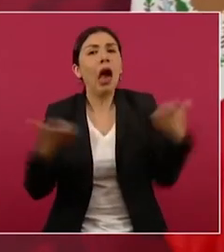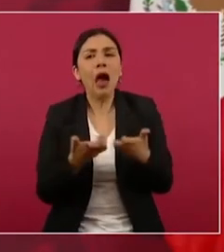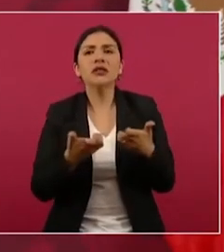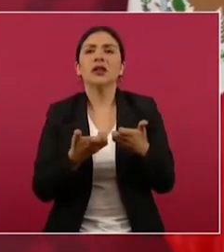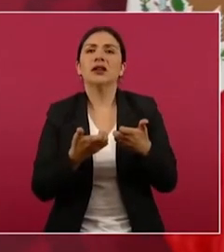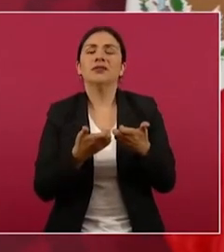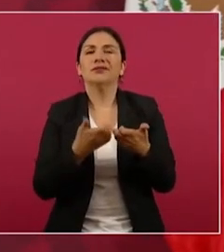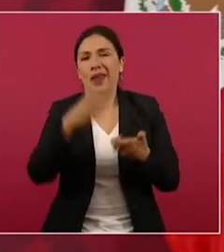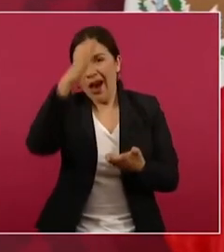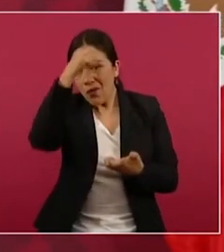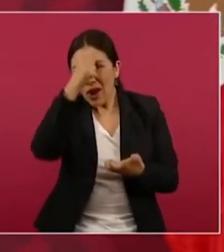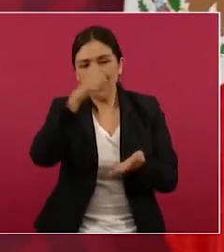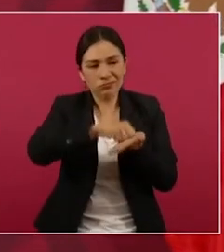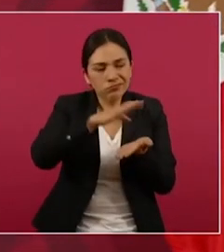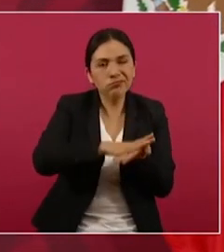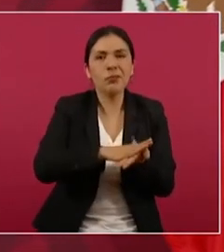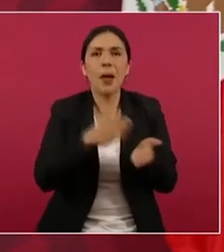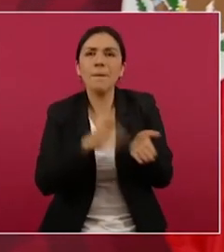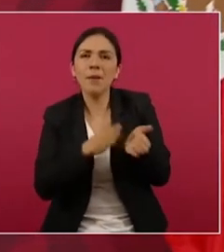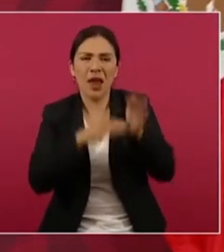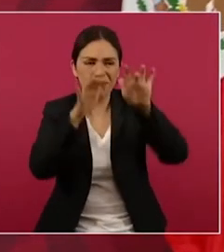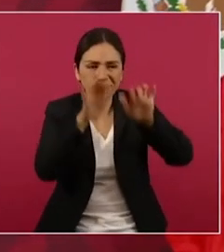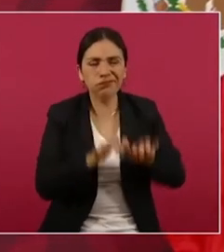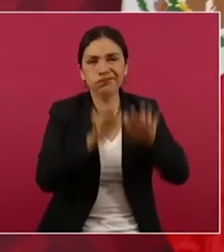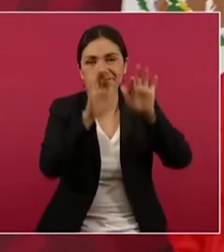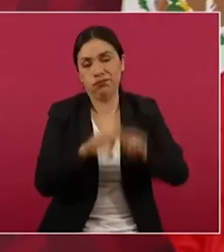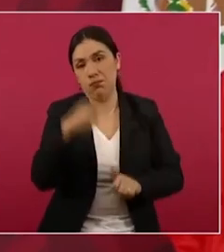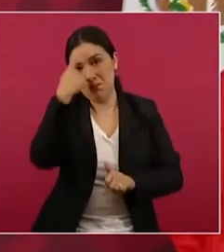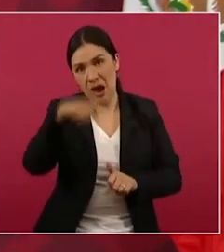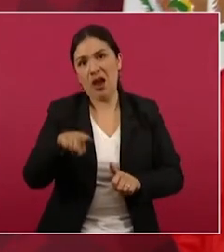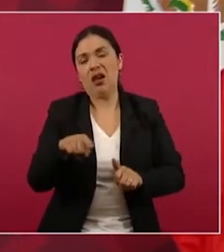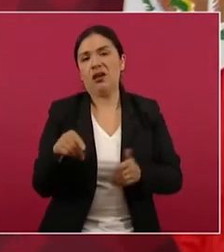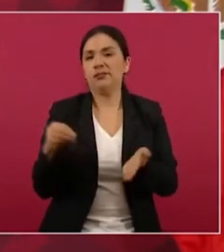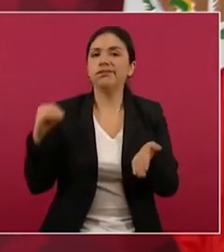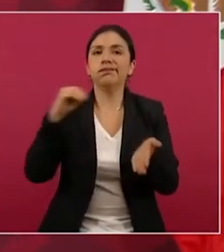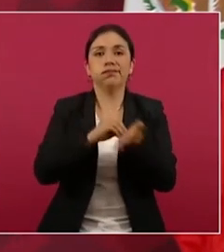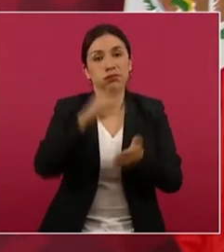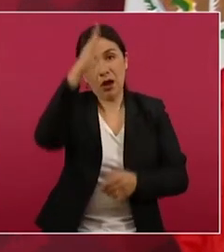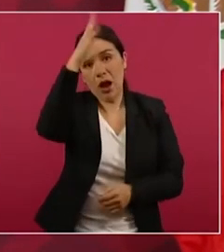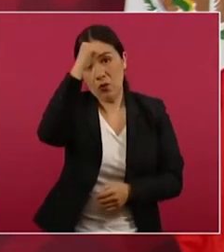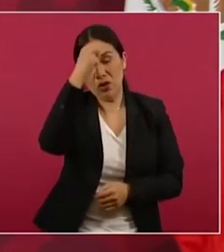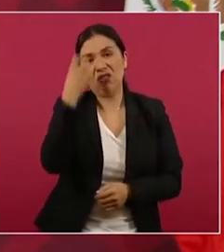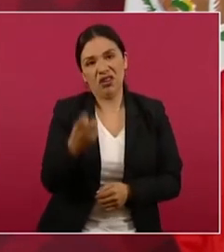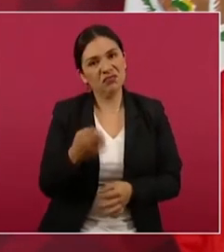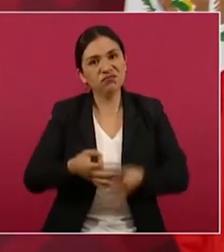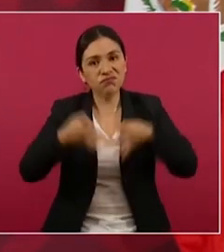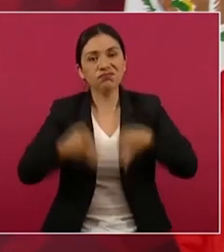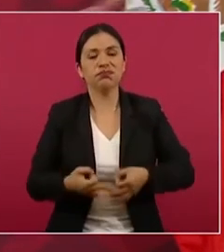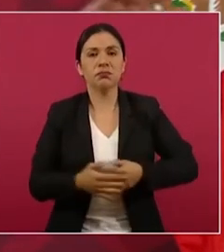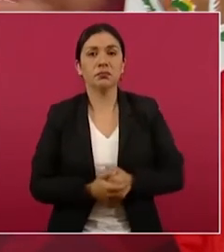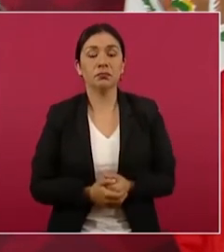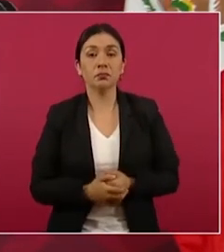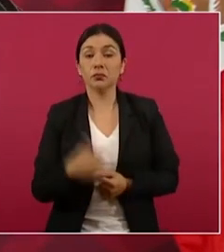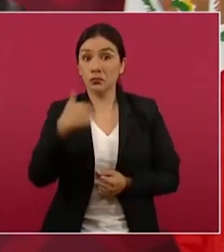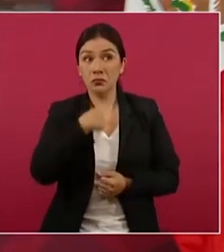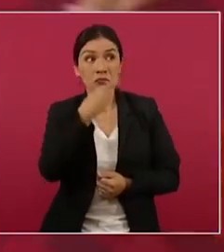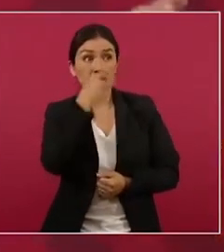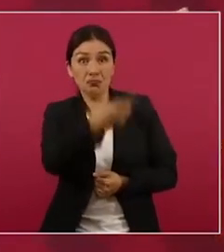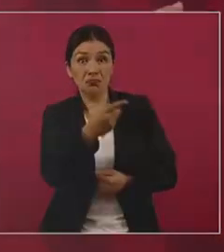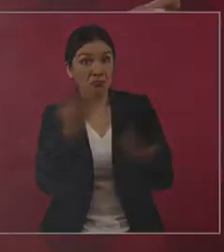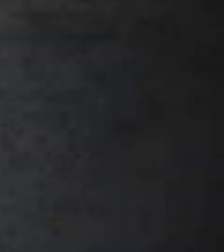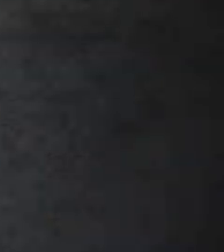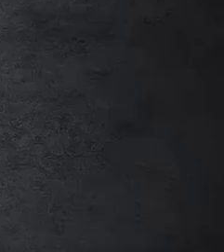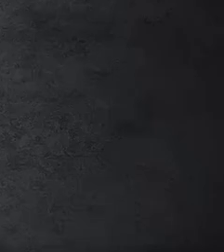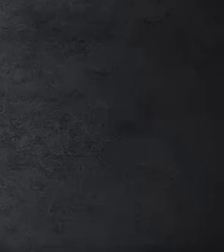documentación para fundarlo. Entonces, no cerramos la posibilidad del